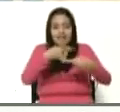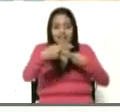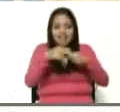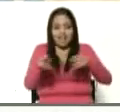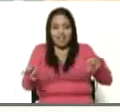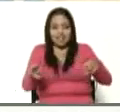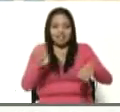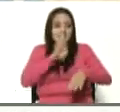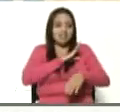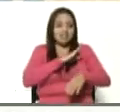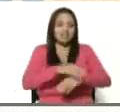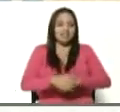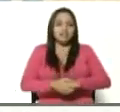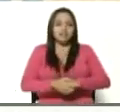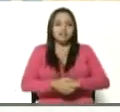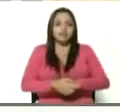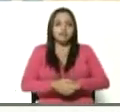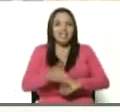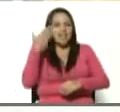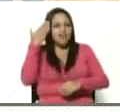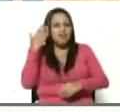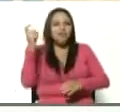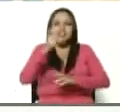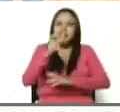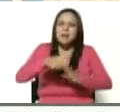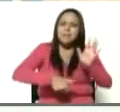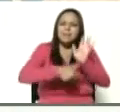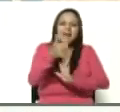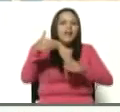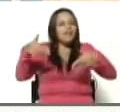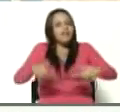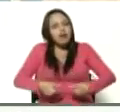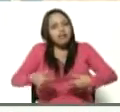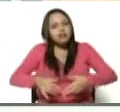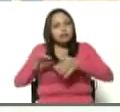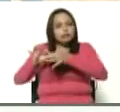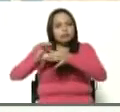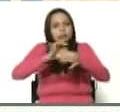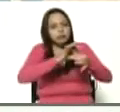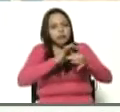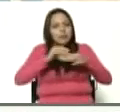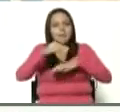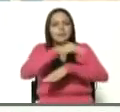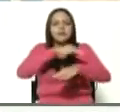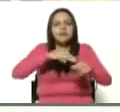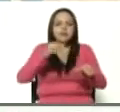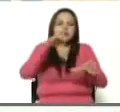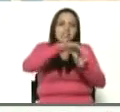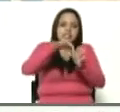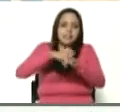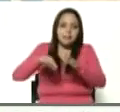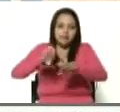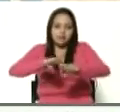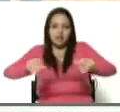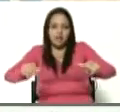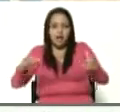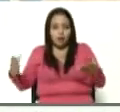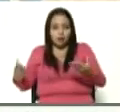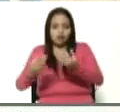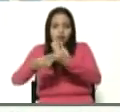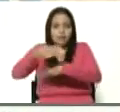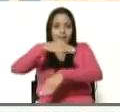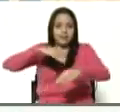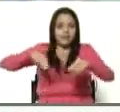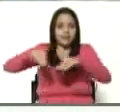Sabemos que eso no es suficiente y en un esfuerzo conjunto del Ministerio de Agricultura Productiva y Tierra con el Ministerio del